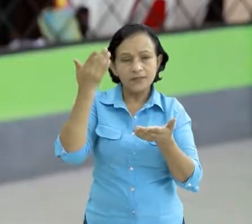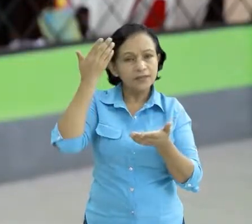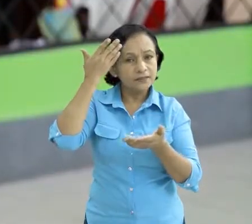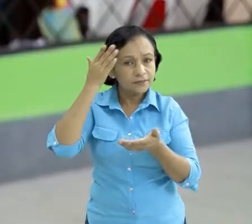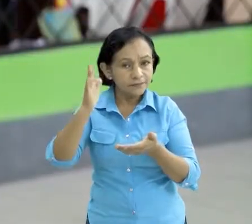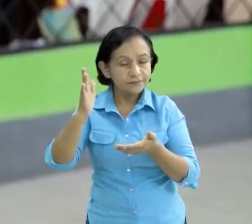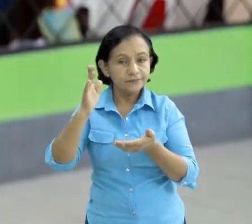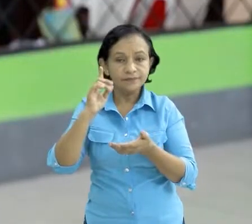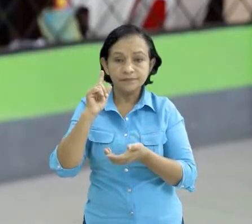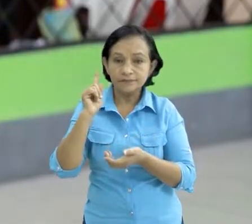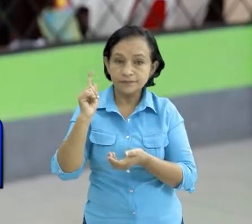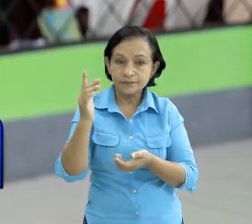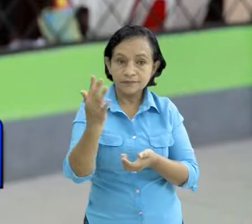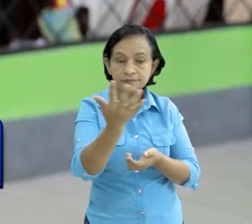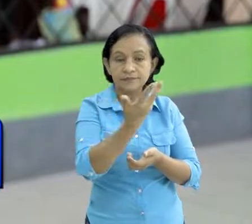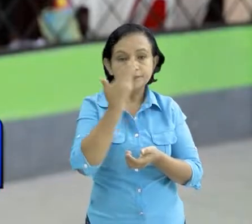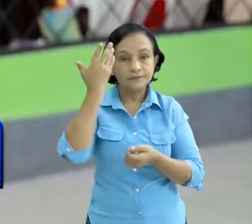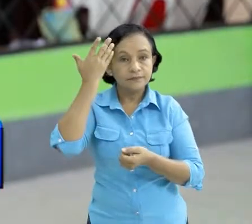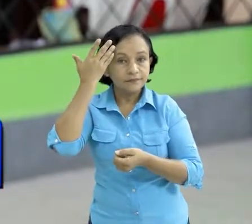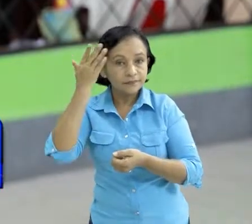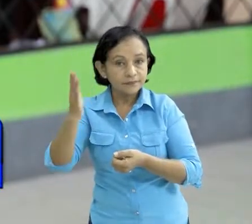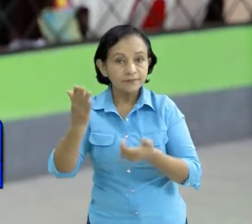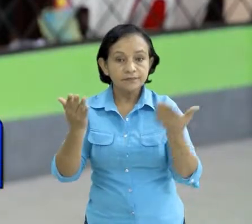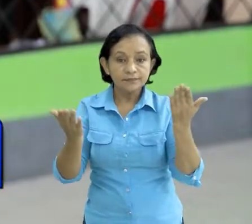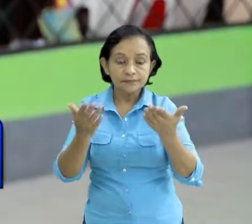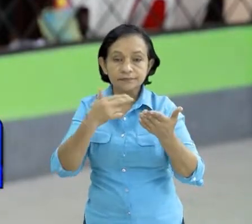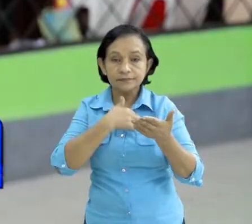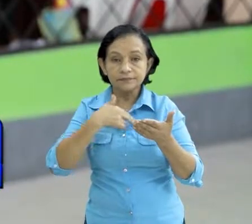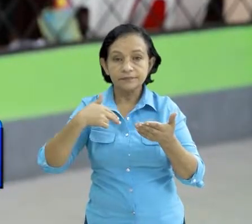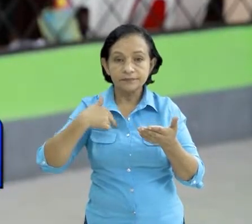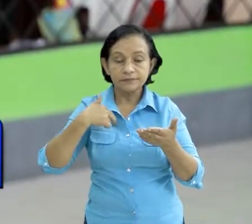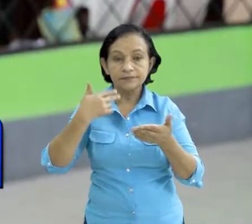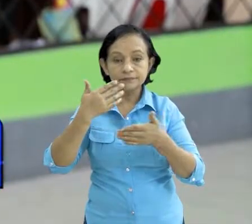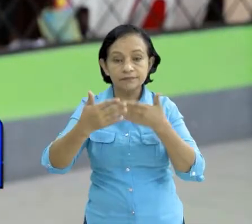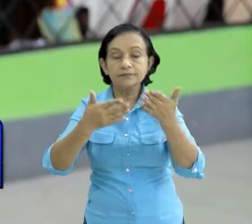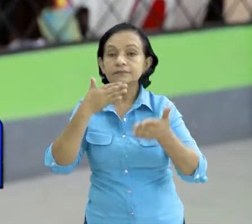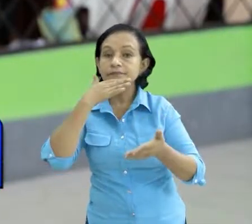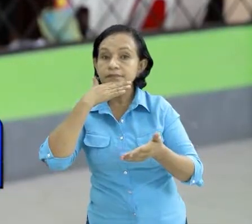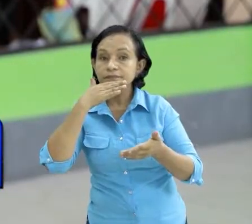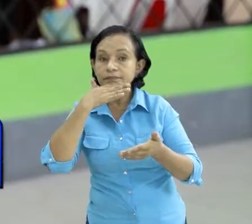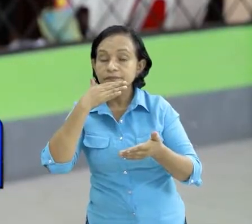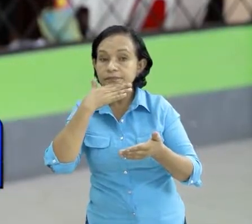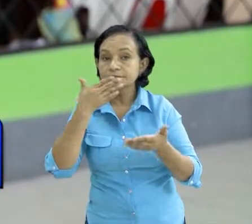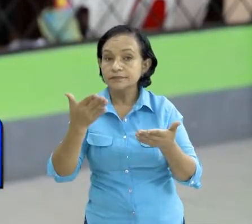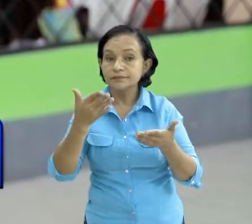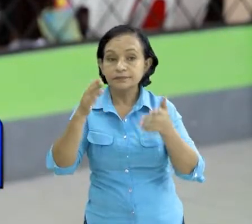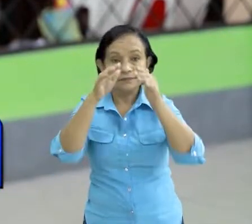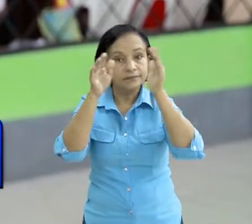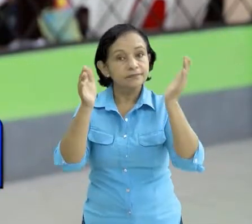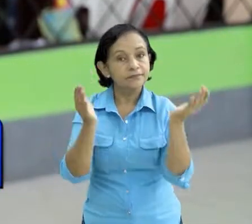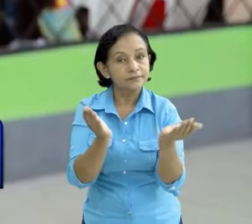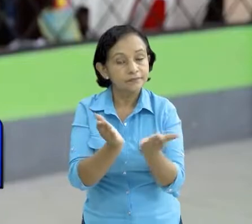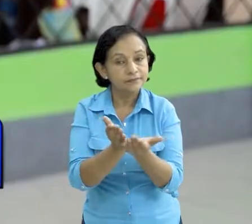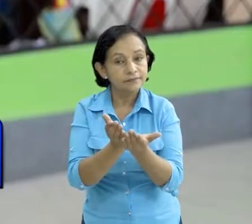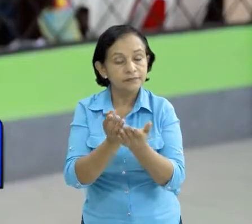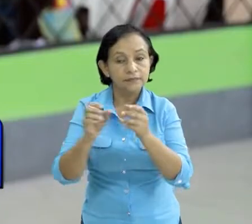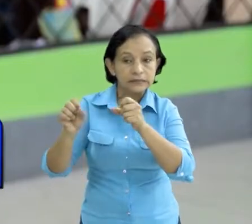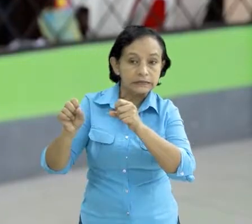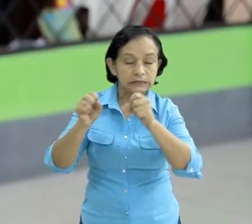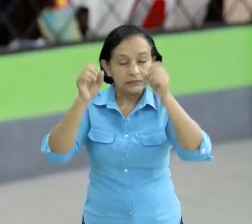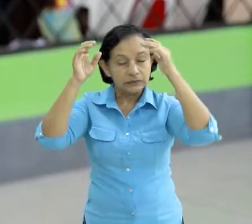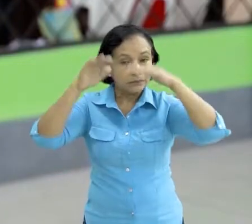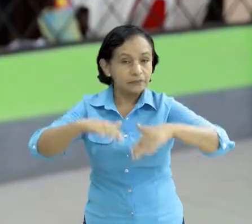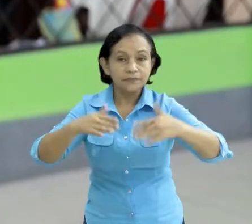y todos sabemos de que estamos pasando por momentos difíciles a nivel mundial con los terremotos